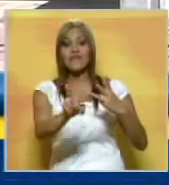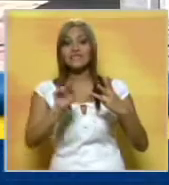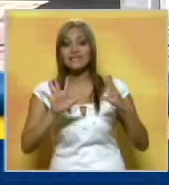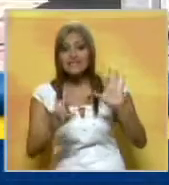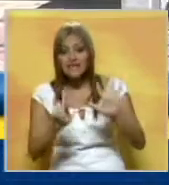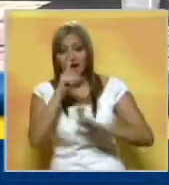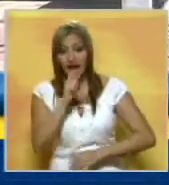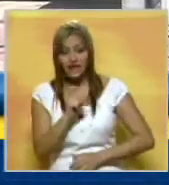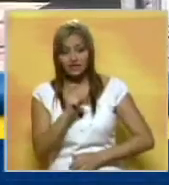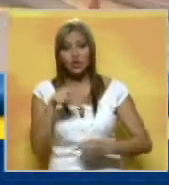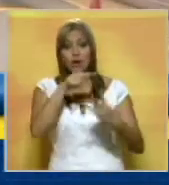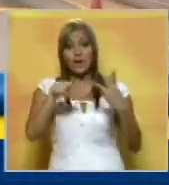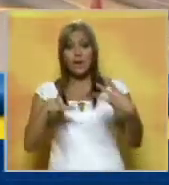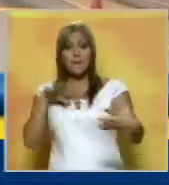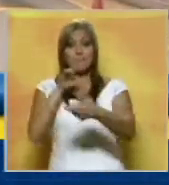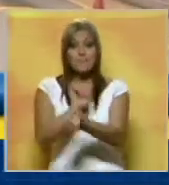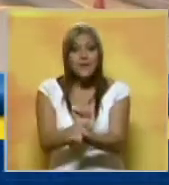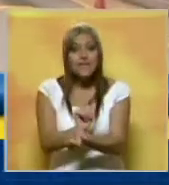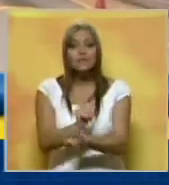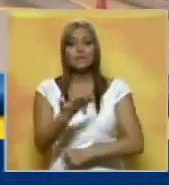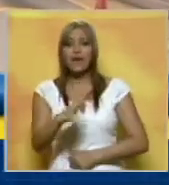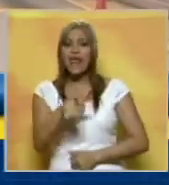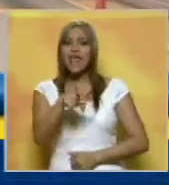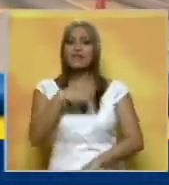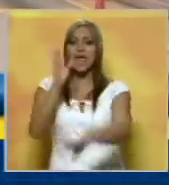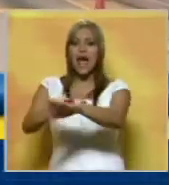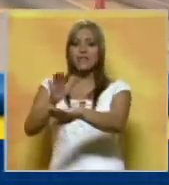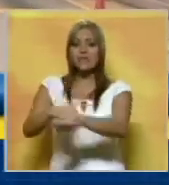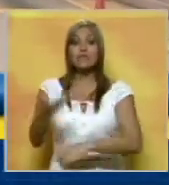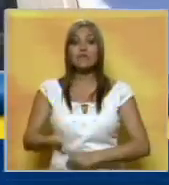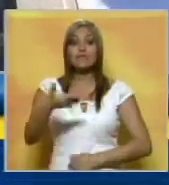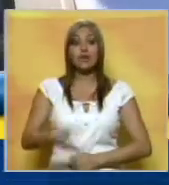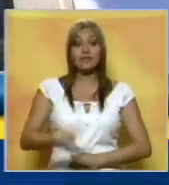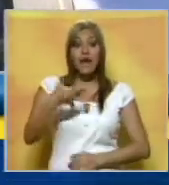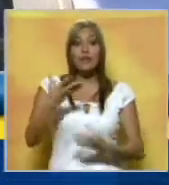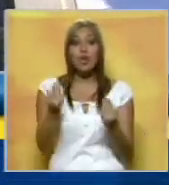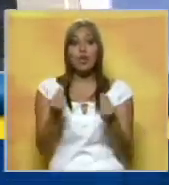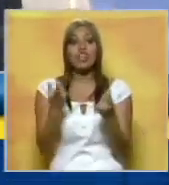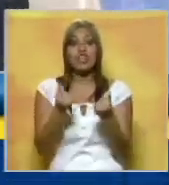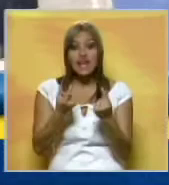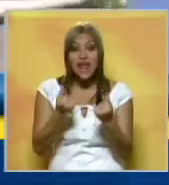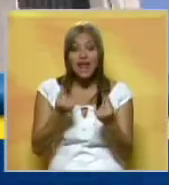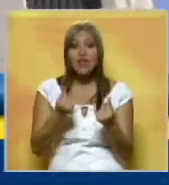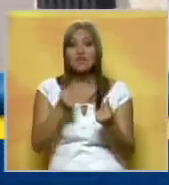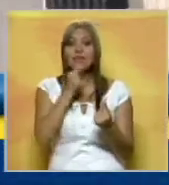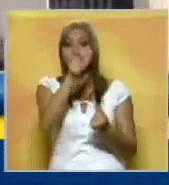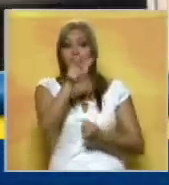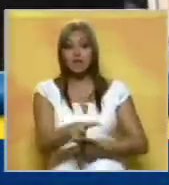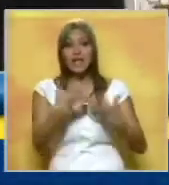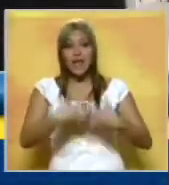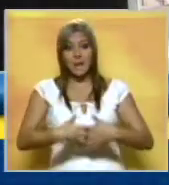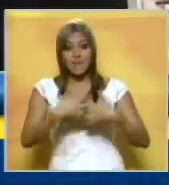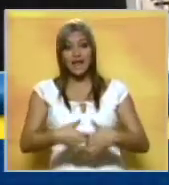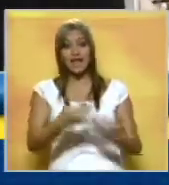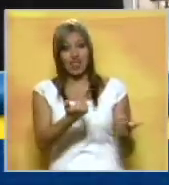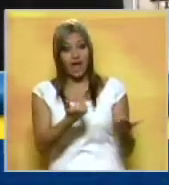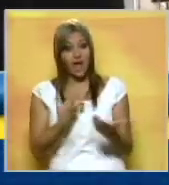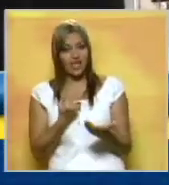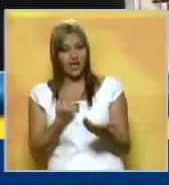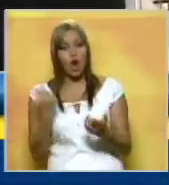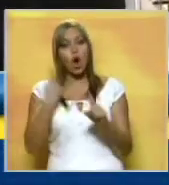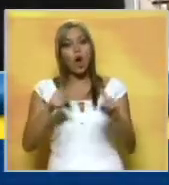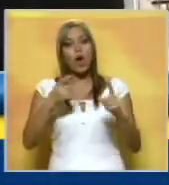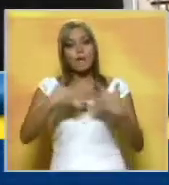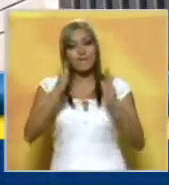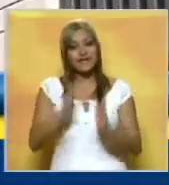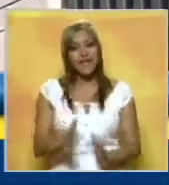26, fueron detenidos por presuntamente solicitar importantes cantidades de dinero a funcionarios de la empresa básica y a empresarios